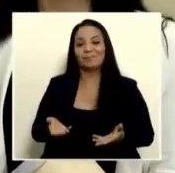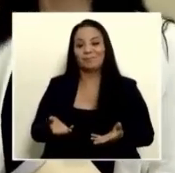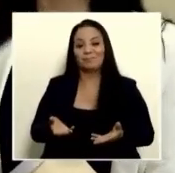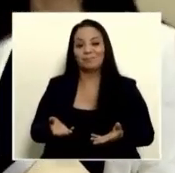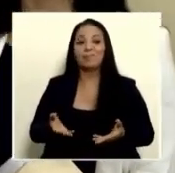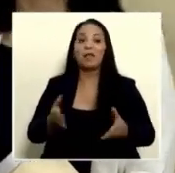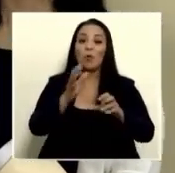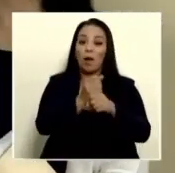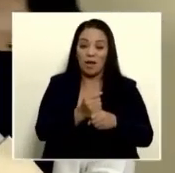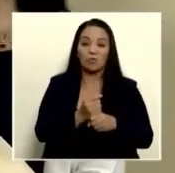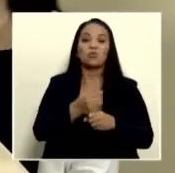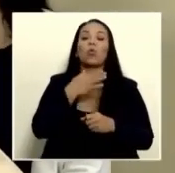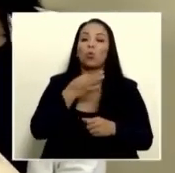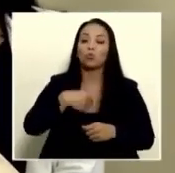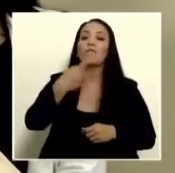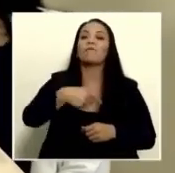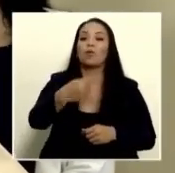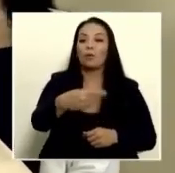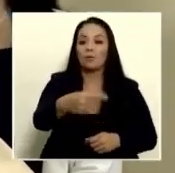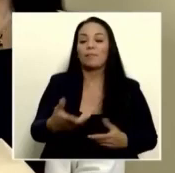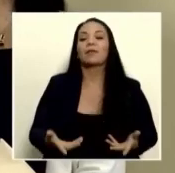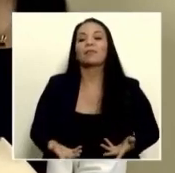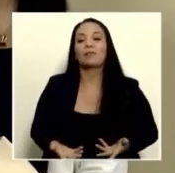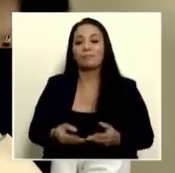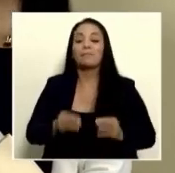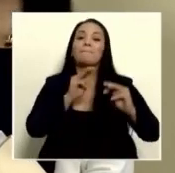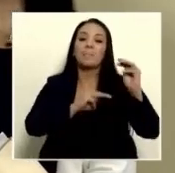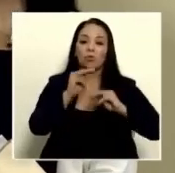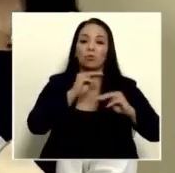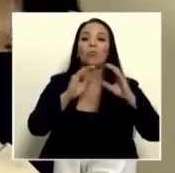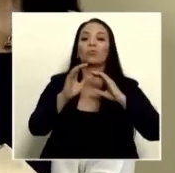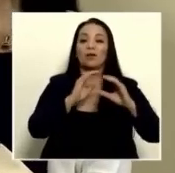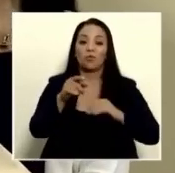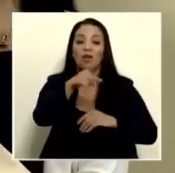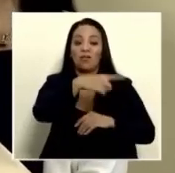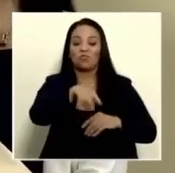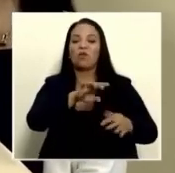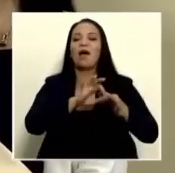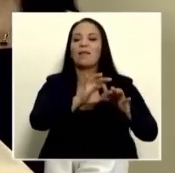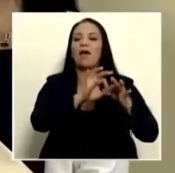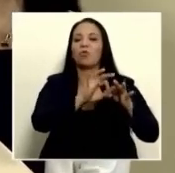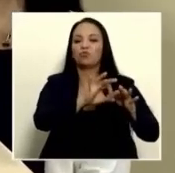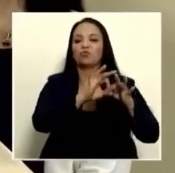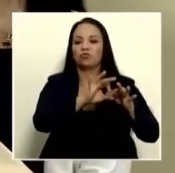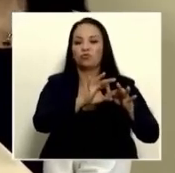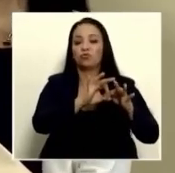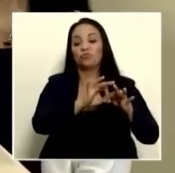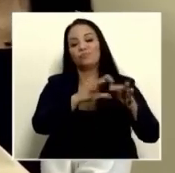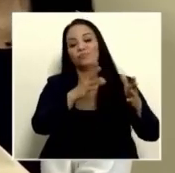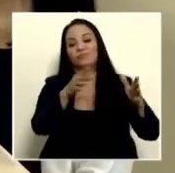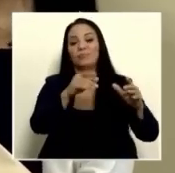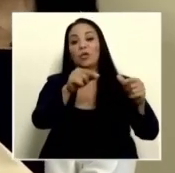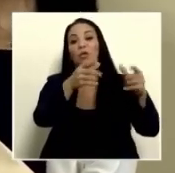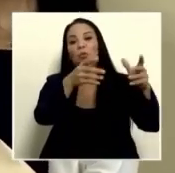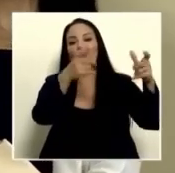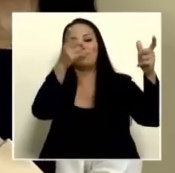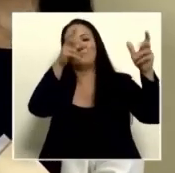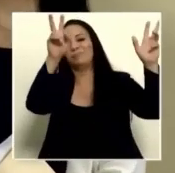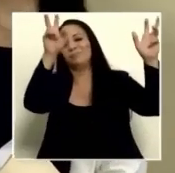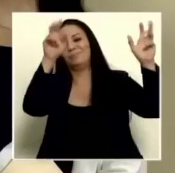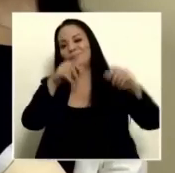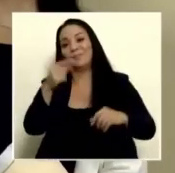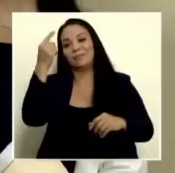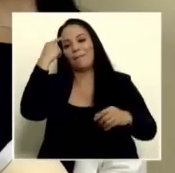gusto frecuentemente estos medios aliados de la casta que se